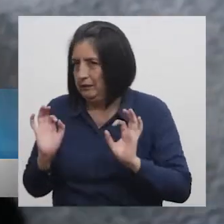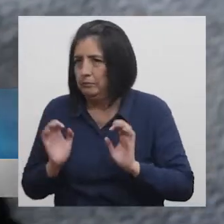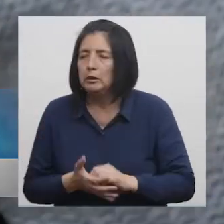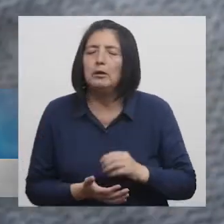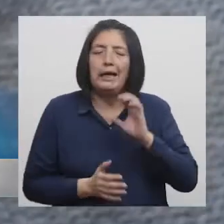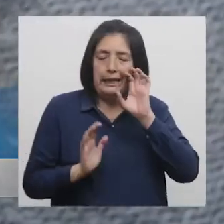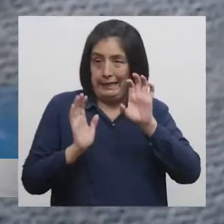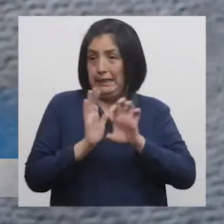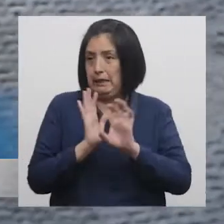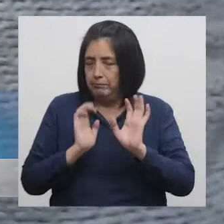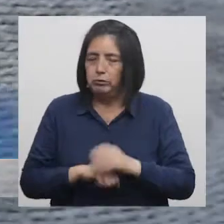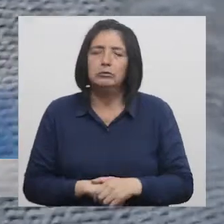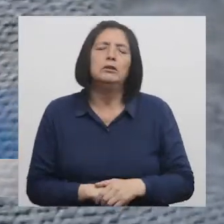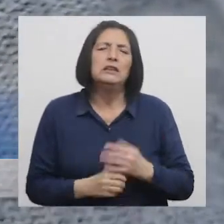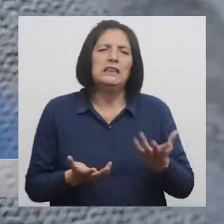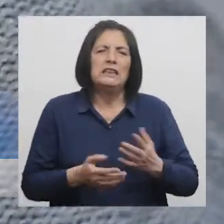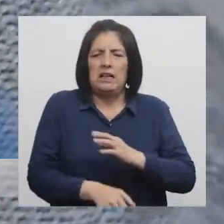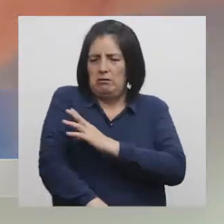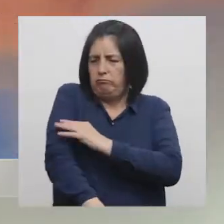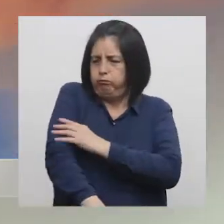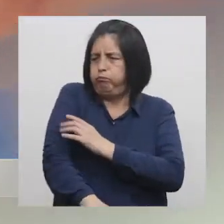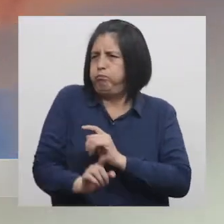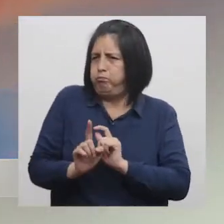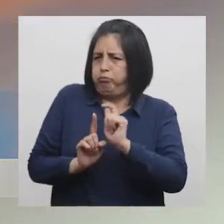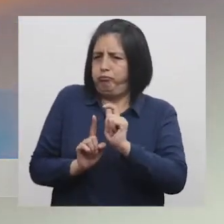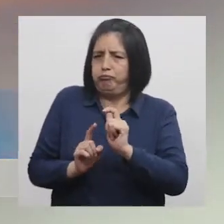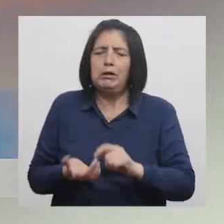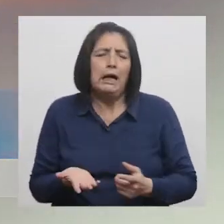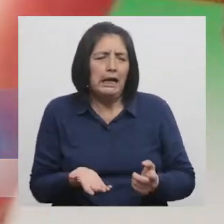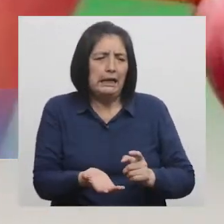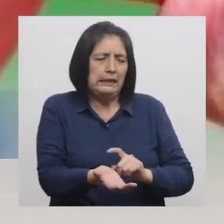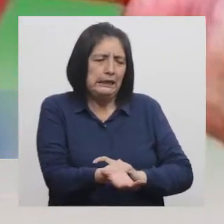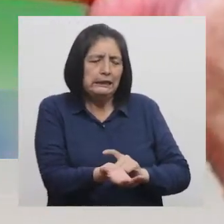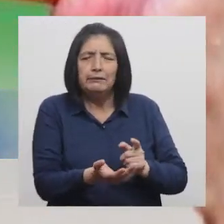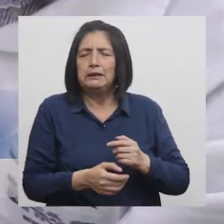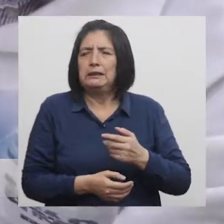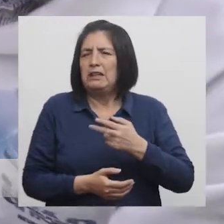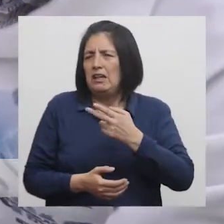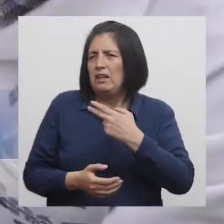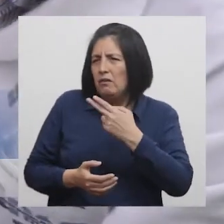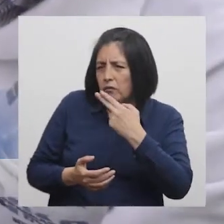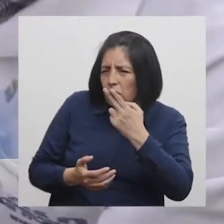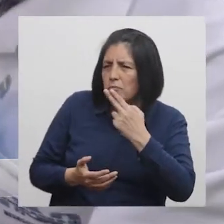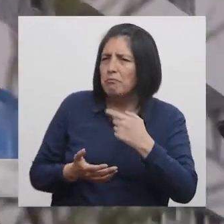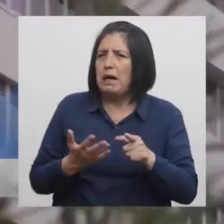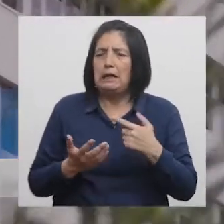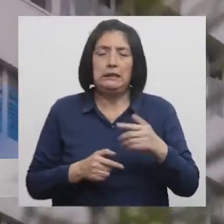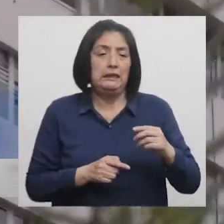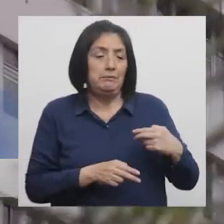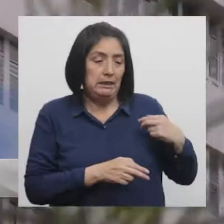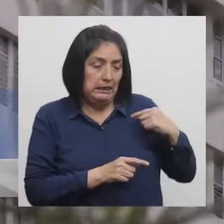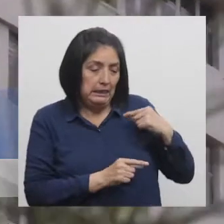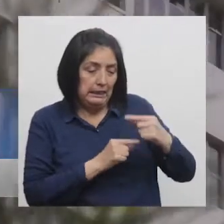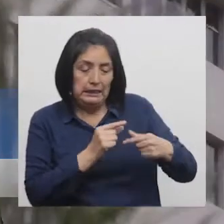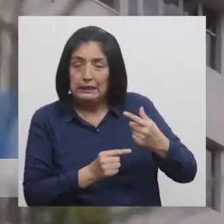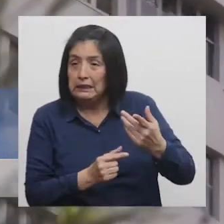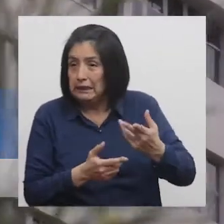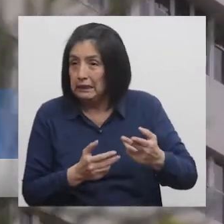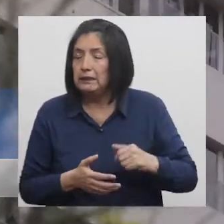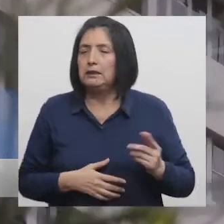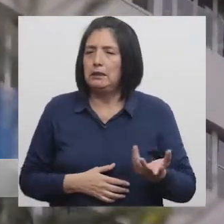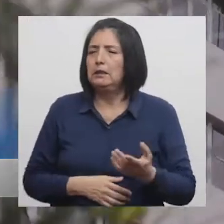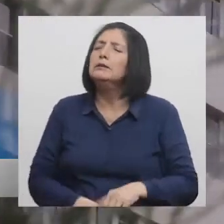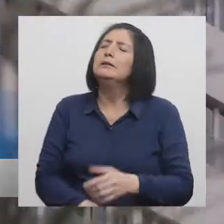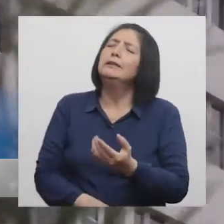Como por ejemplo La hipertensión La diabetes El fumar Y la parte hereditaria En el Instituto Nacional de